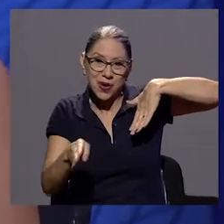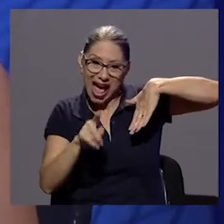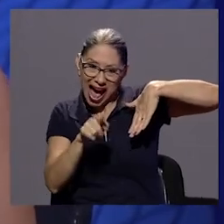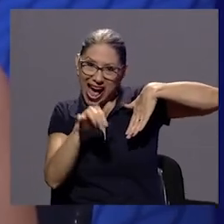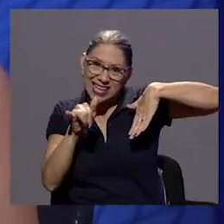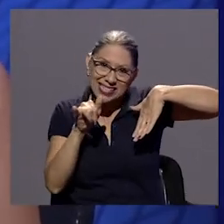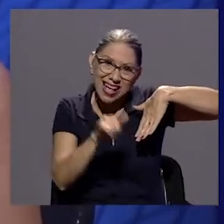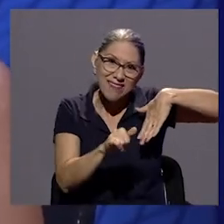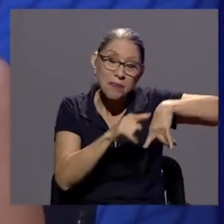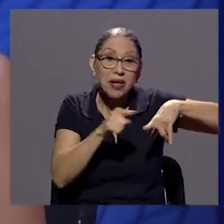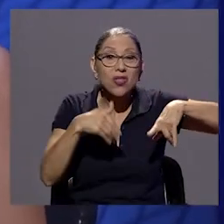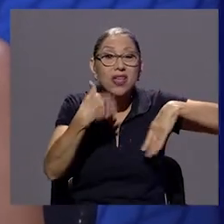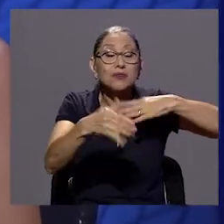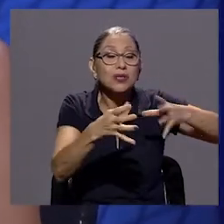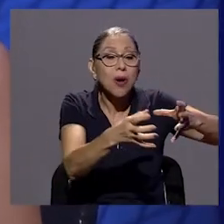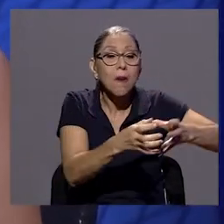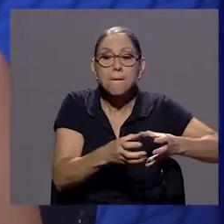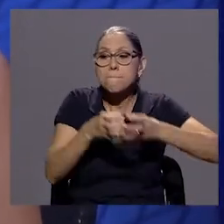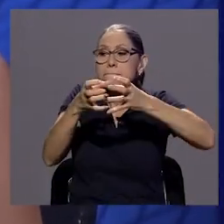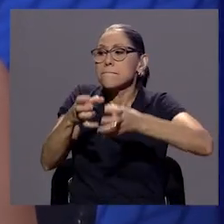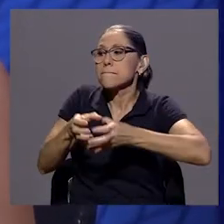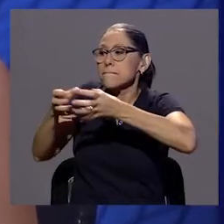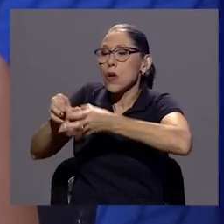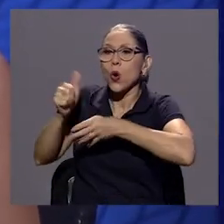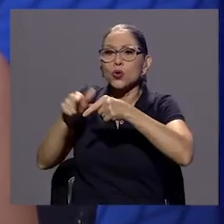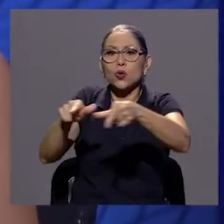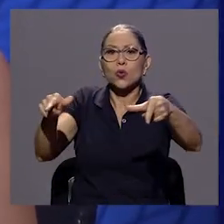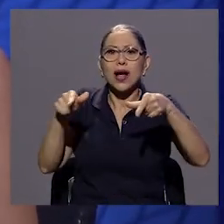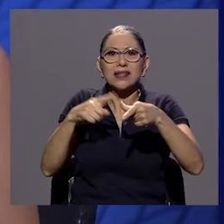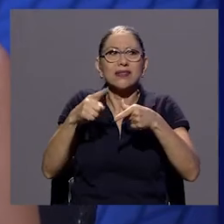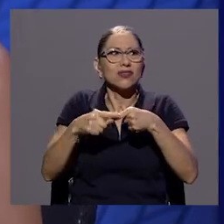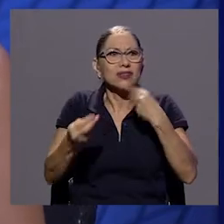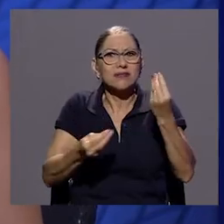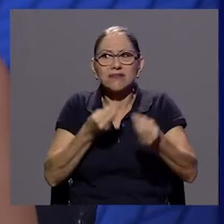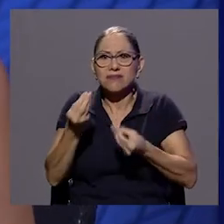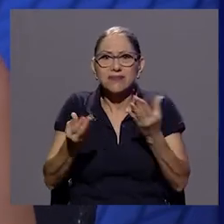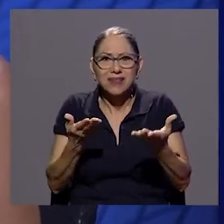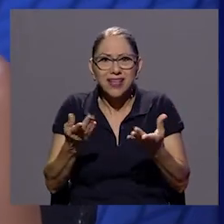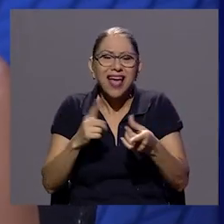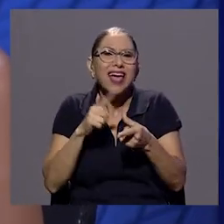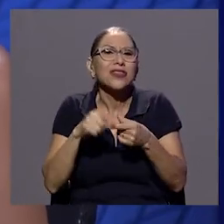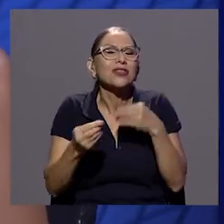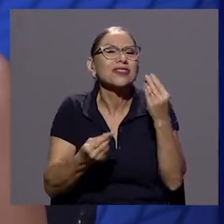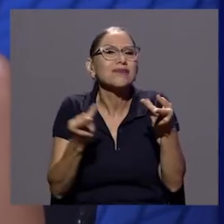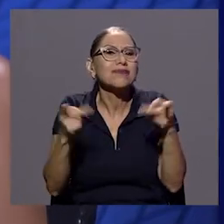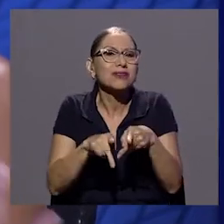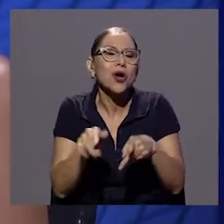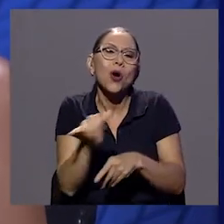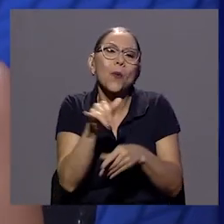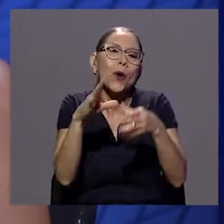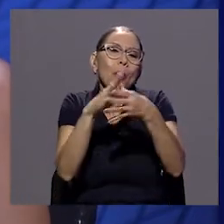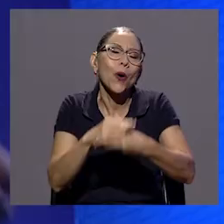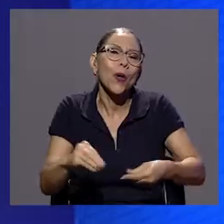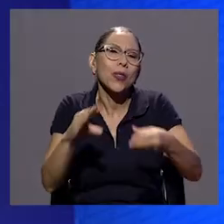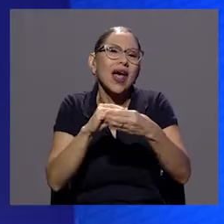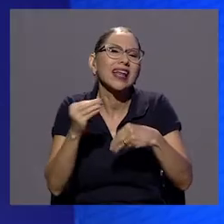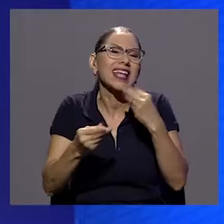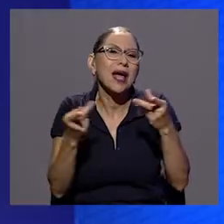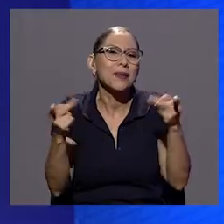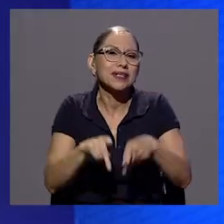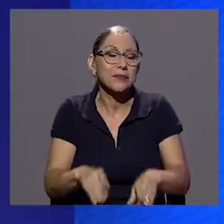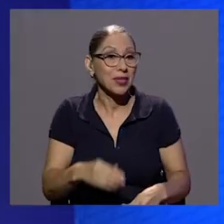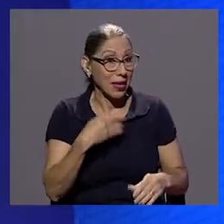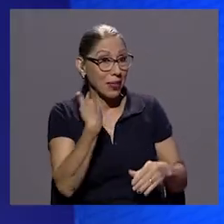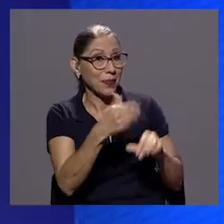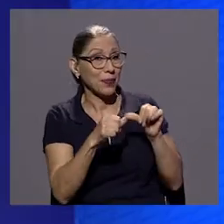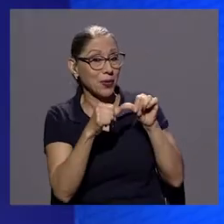pierde ¿no? y entonces también es como como contar la historia de ese trayecto que han tenido ¿verdad? vamos a seguir hablando